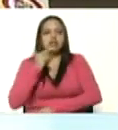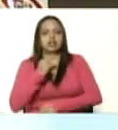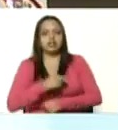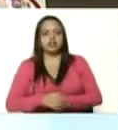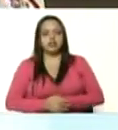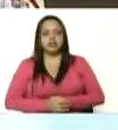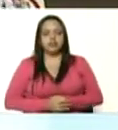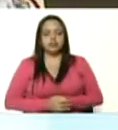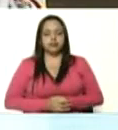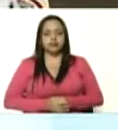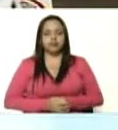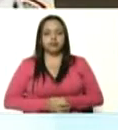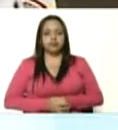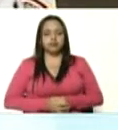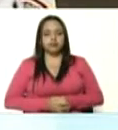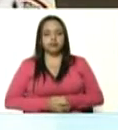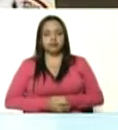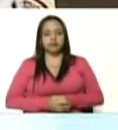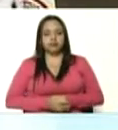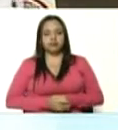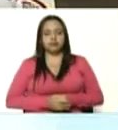comandante en jefe